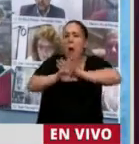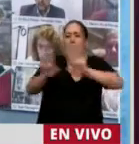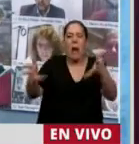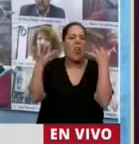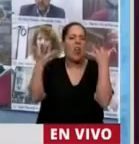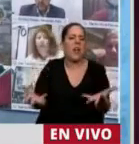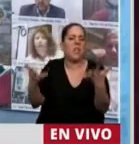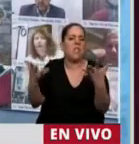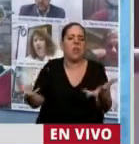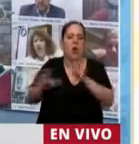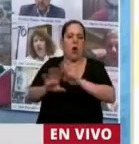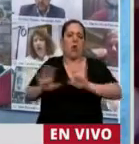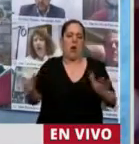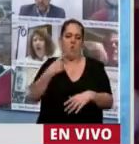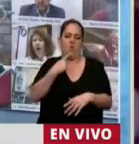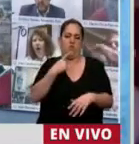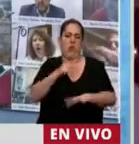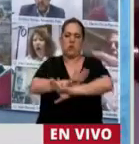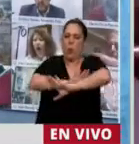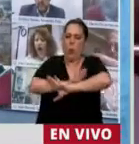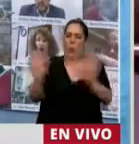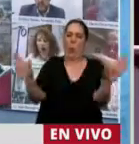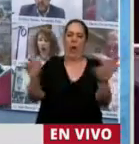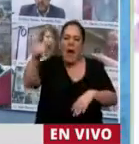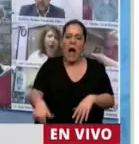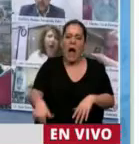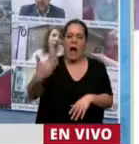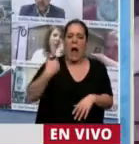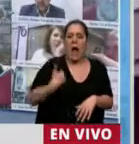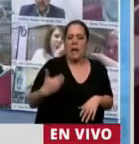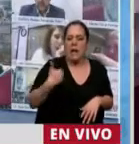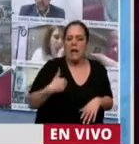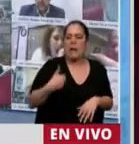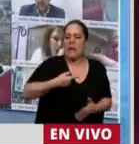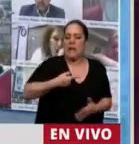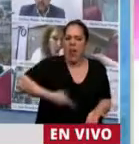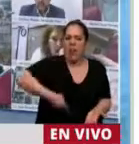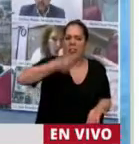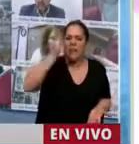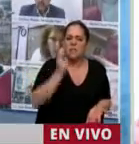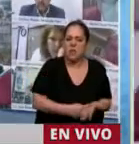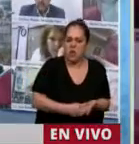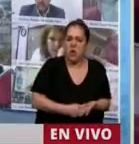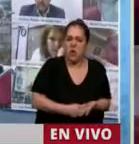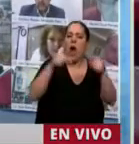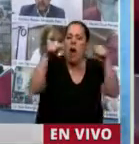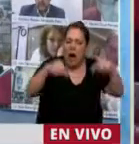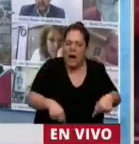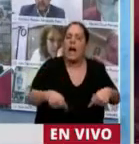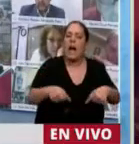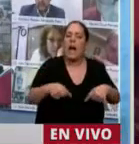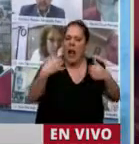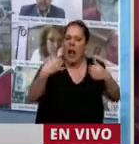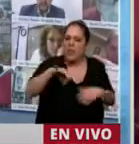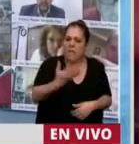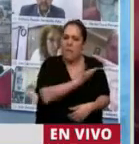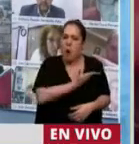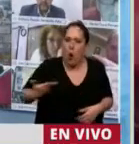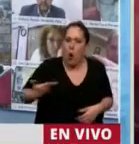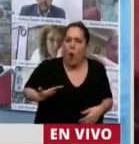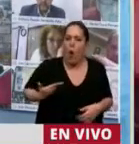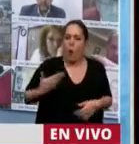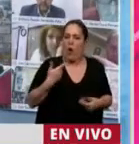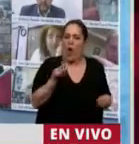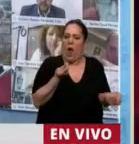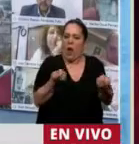que se le va a pedir precisamente a los que más tienen, donde ya han salido algunos personajes como Maradona,